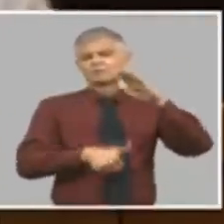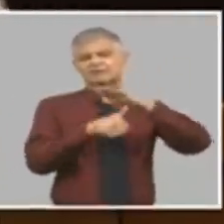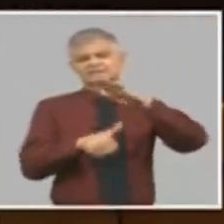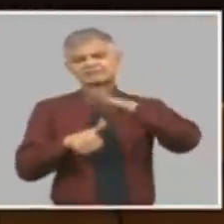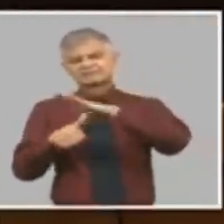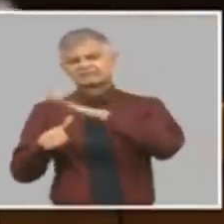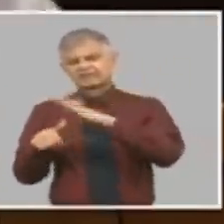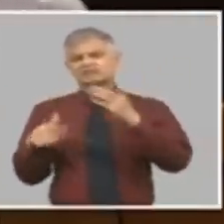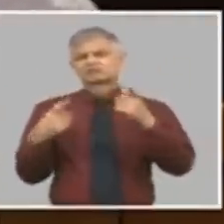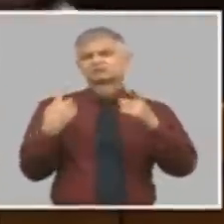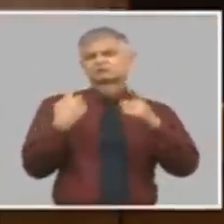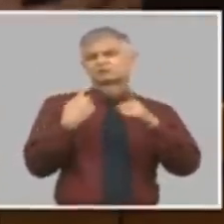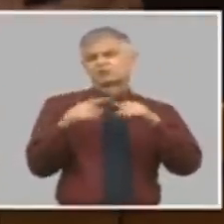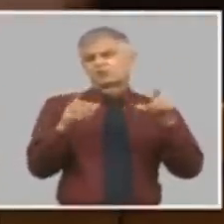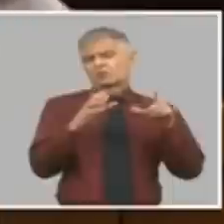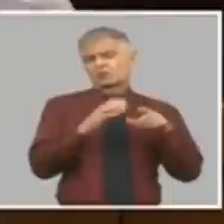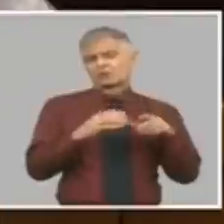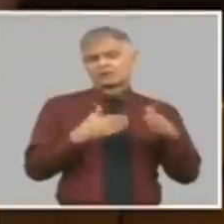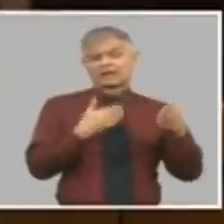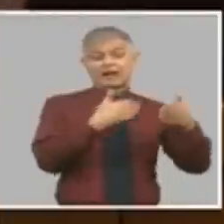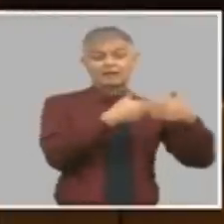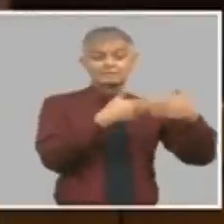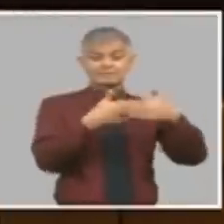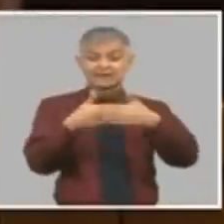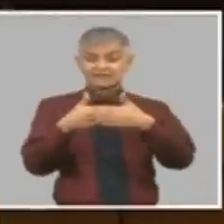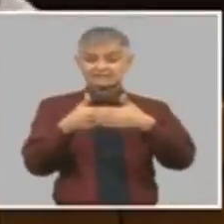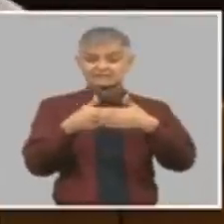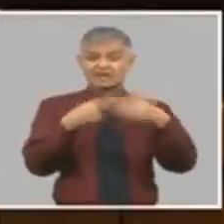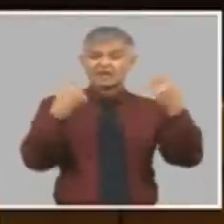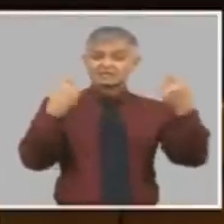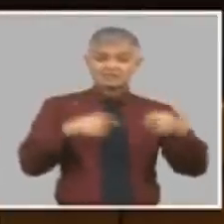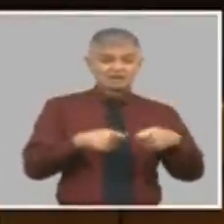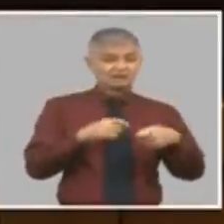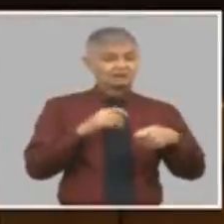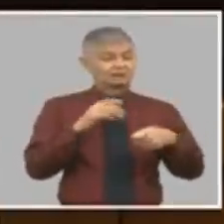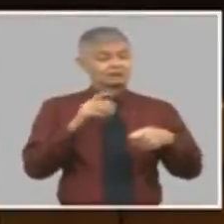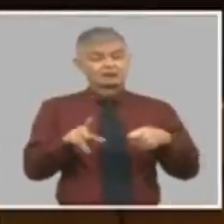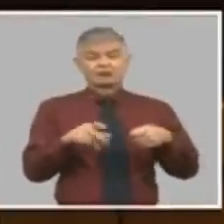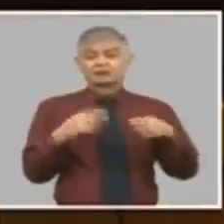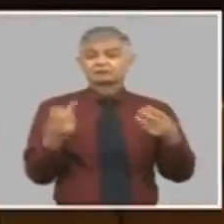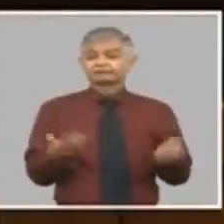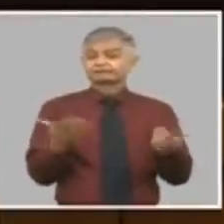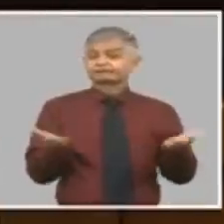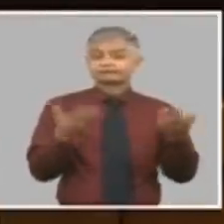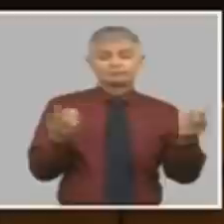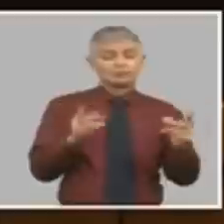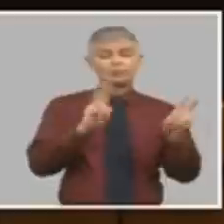SOGE y se han dicho que esas empresas tienen que salir a buscar más eficiencia